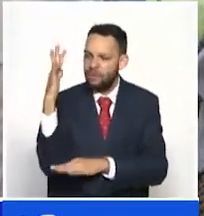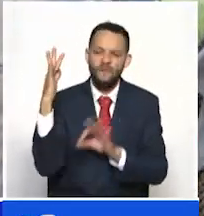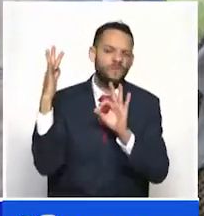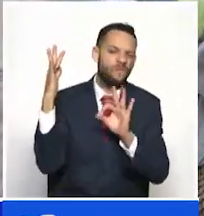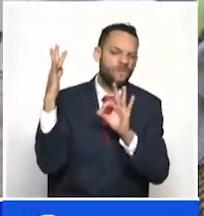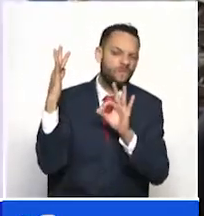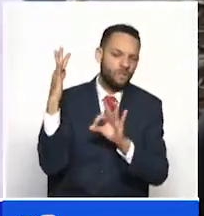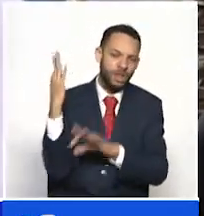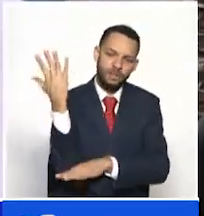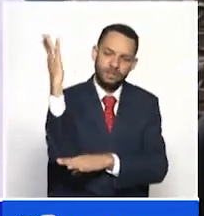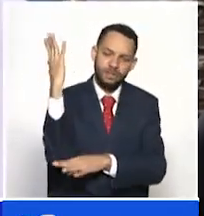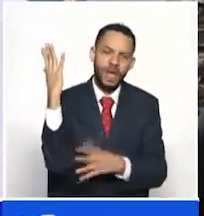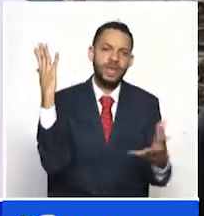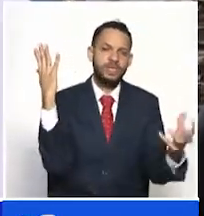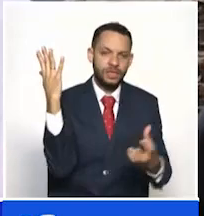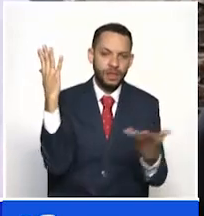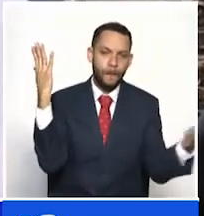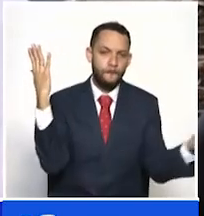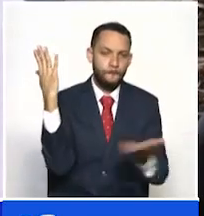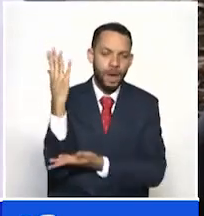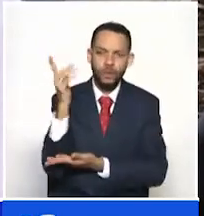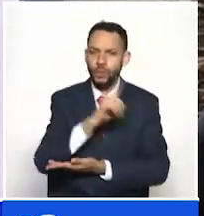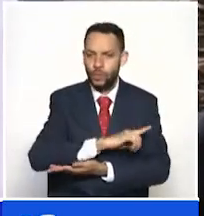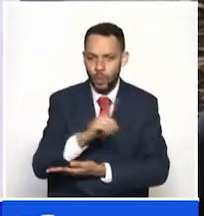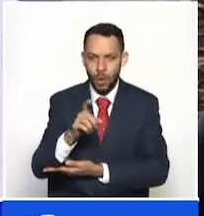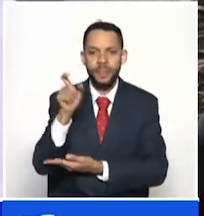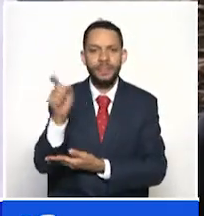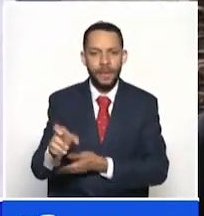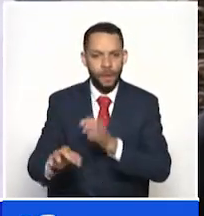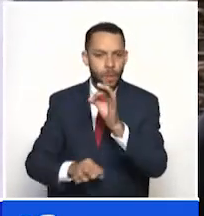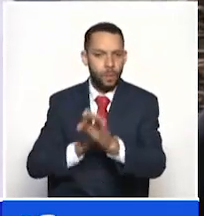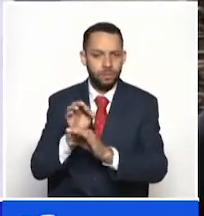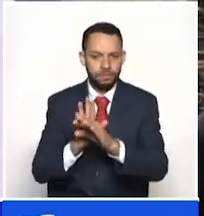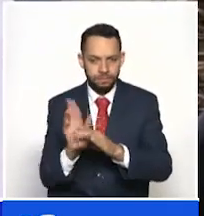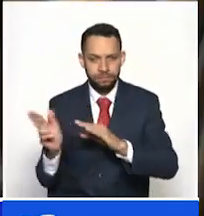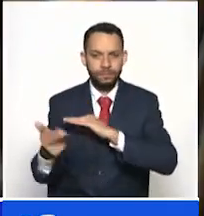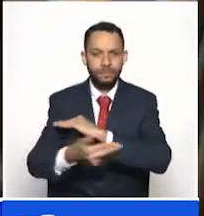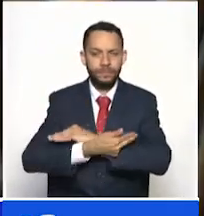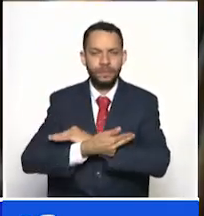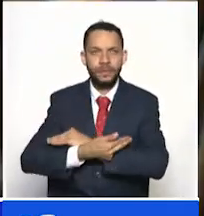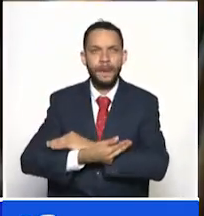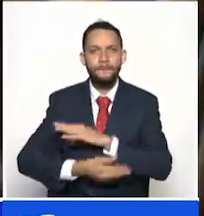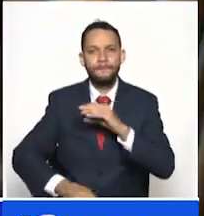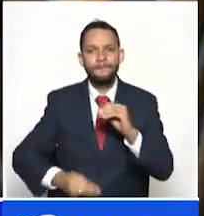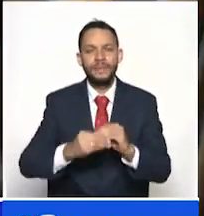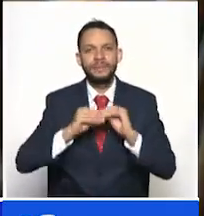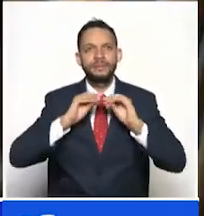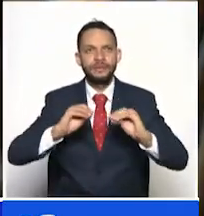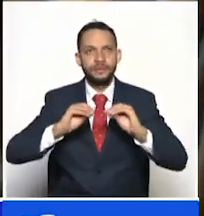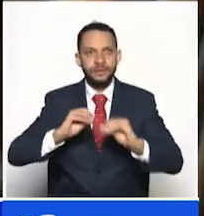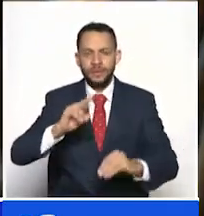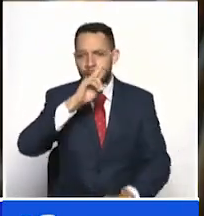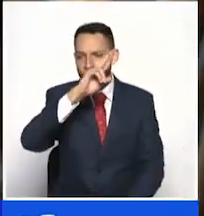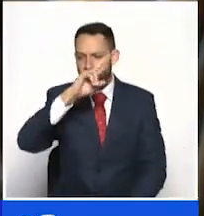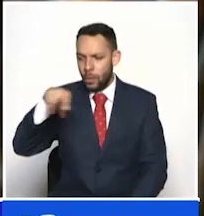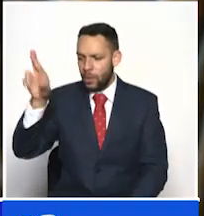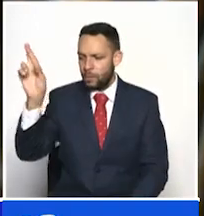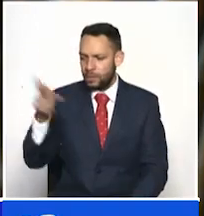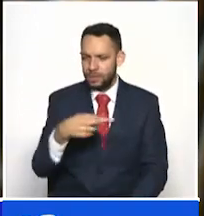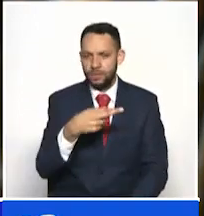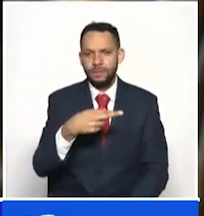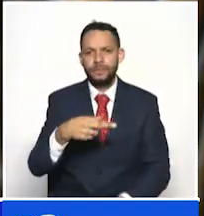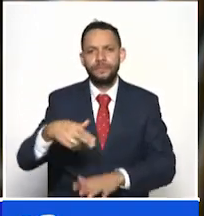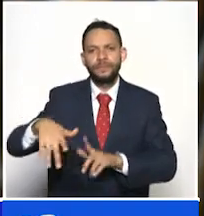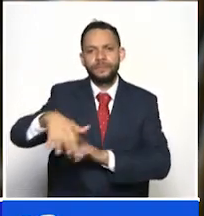y que el Ministerio de Ambiente lo asuma como una gramínea. El tema de la prohibición que hay por parte del Ministerio del Ambiente los